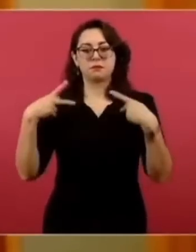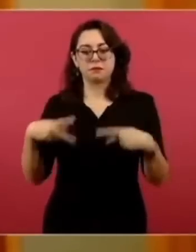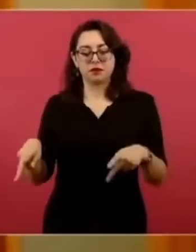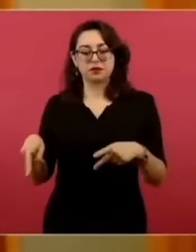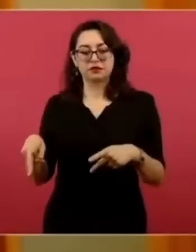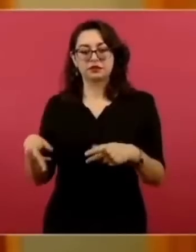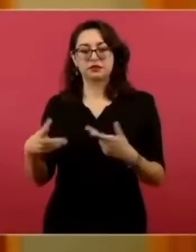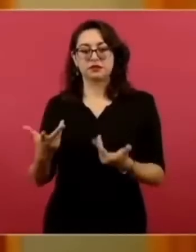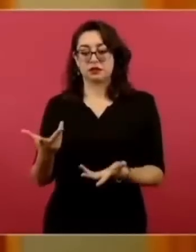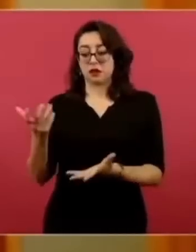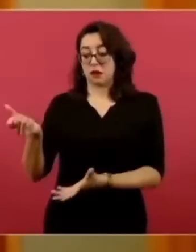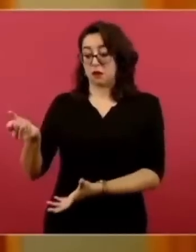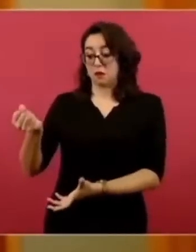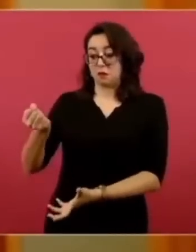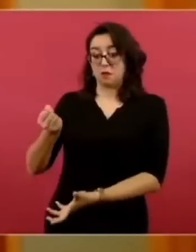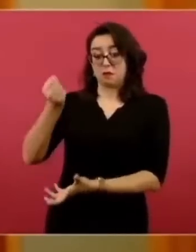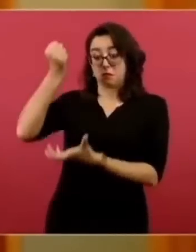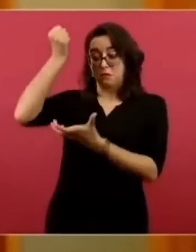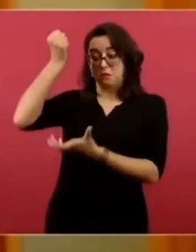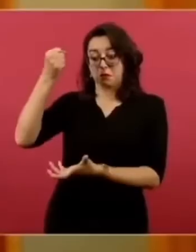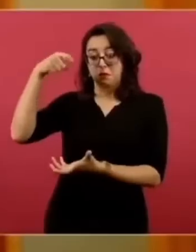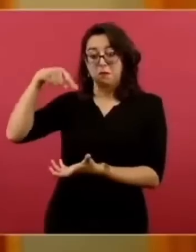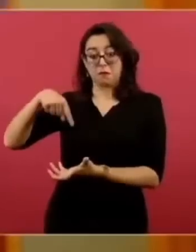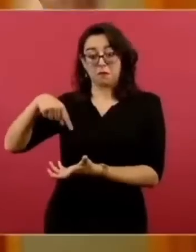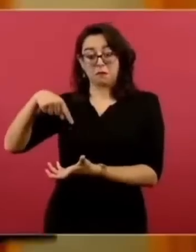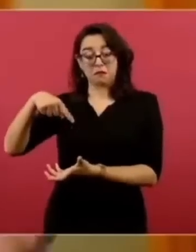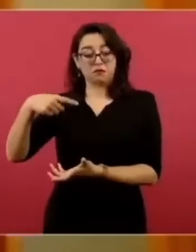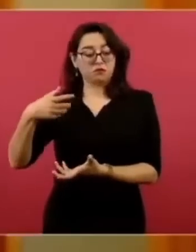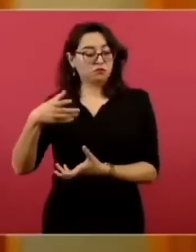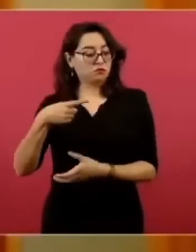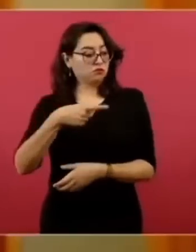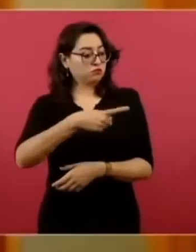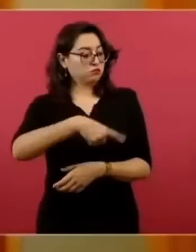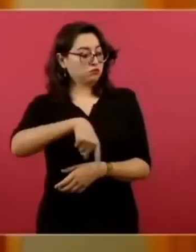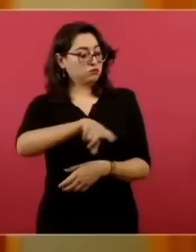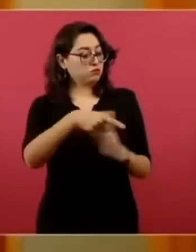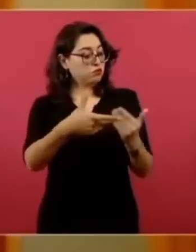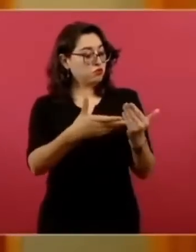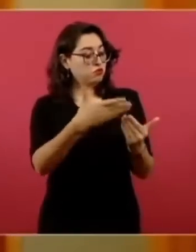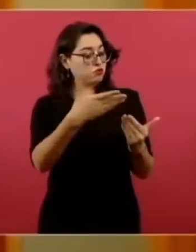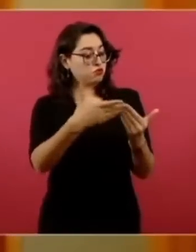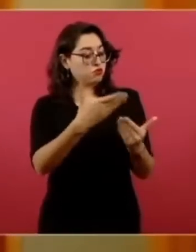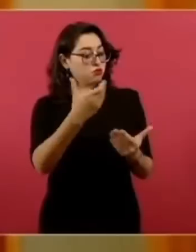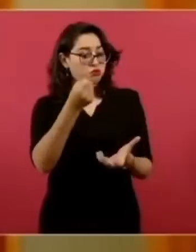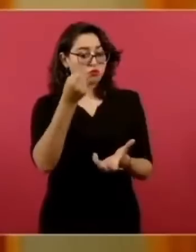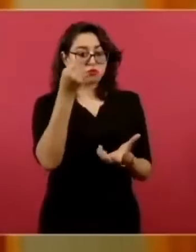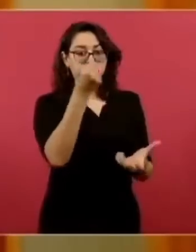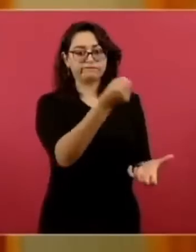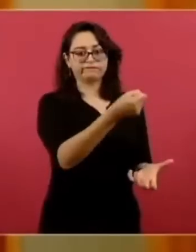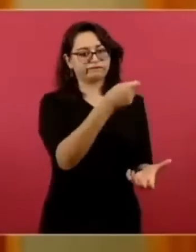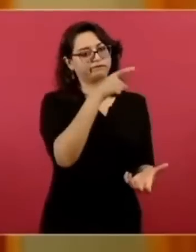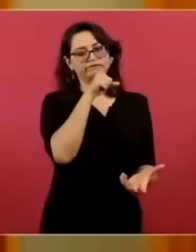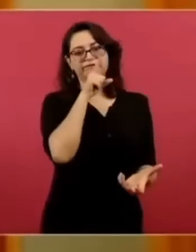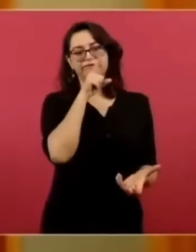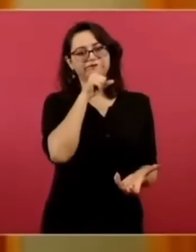utilizar el presupuesto para favorecer a minorías.